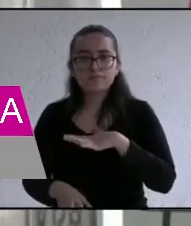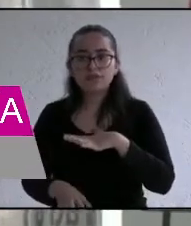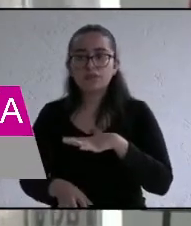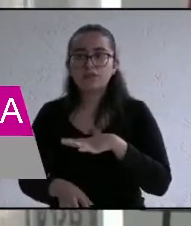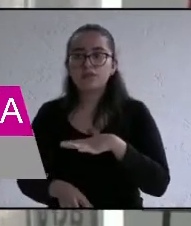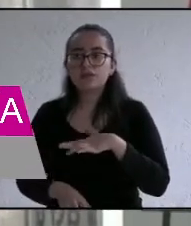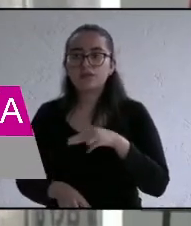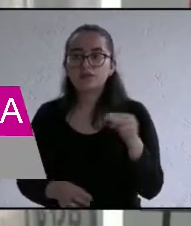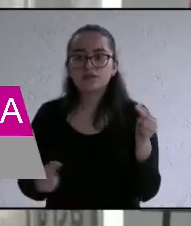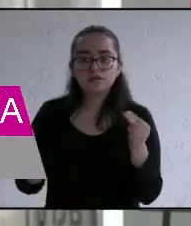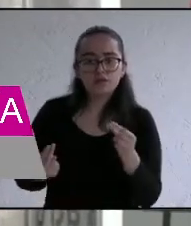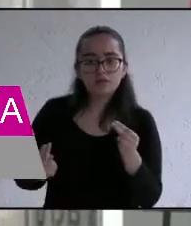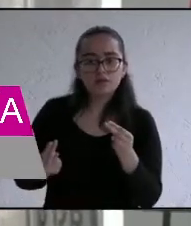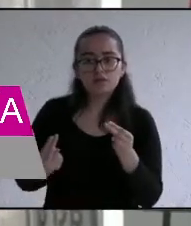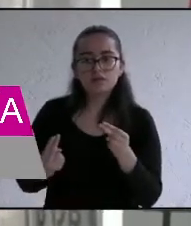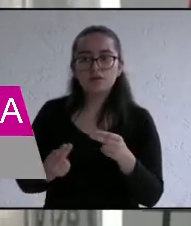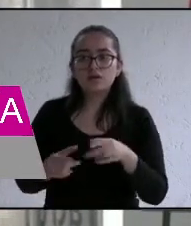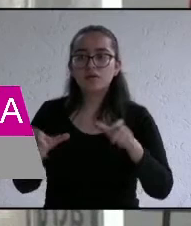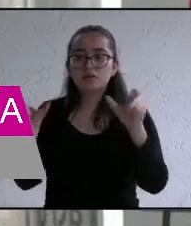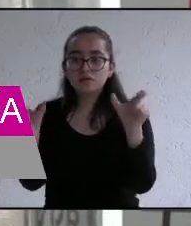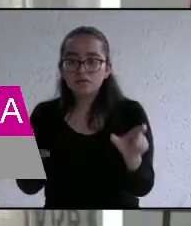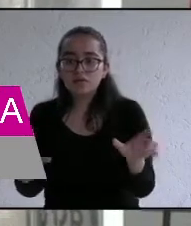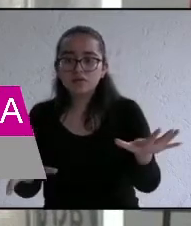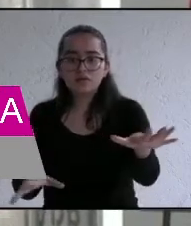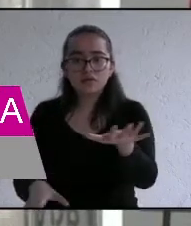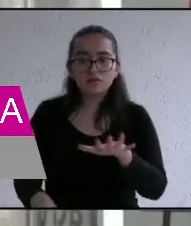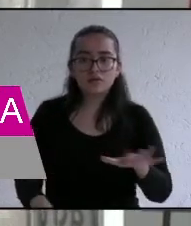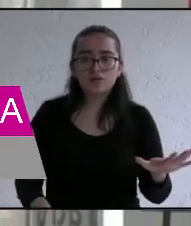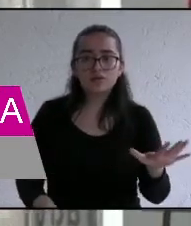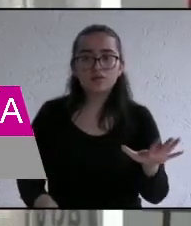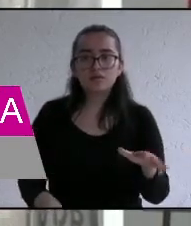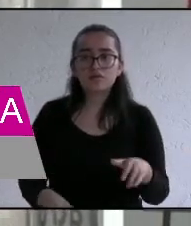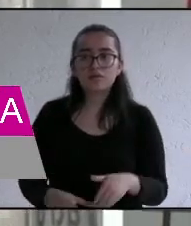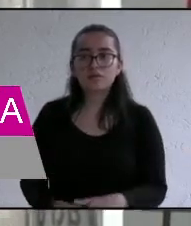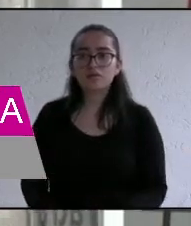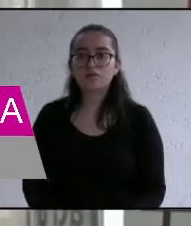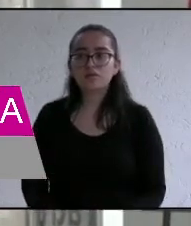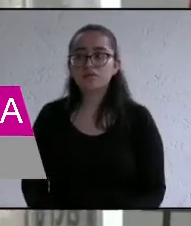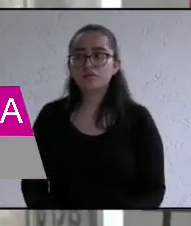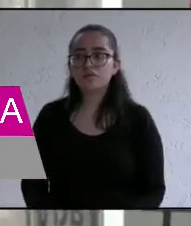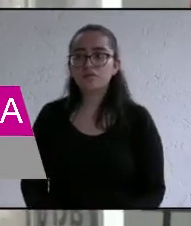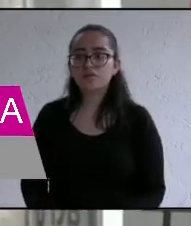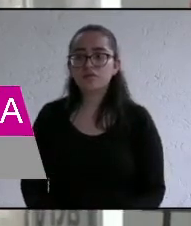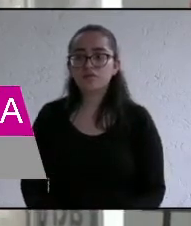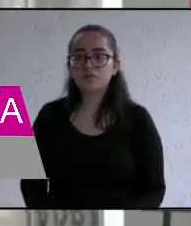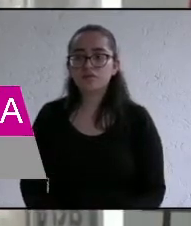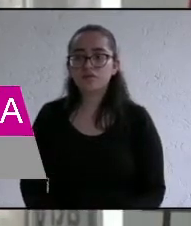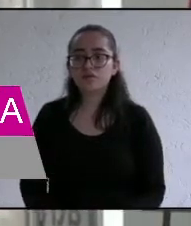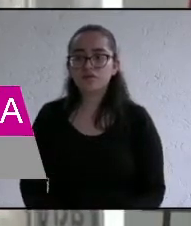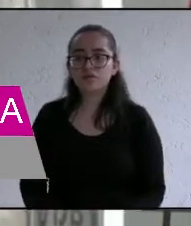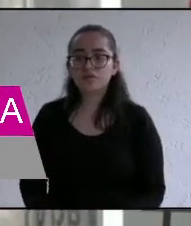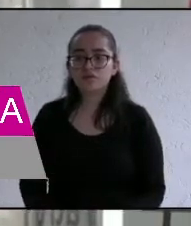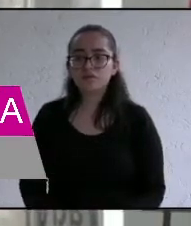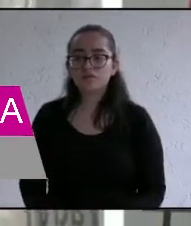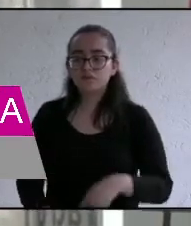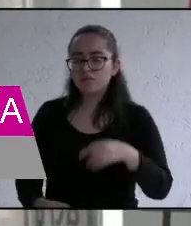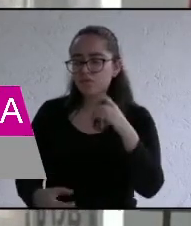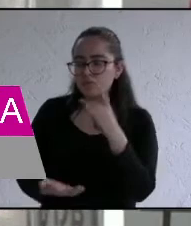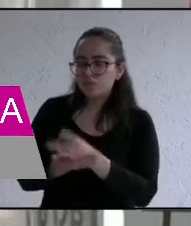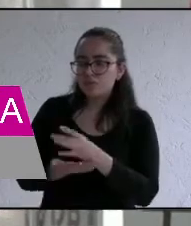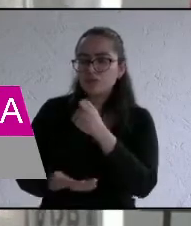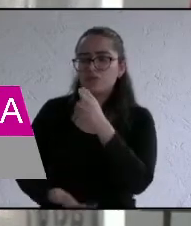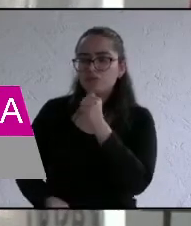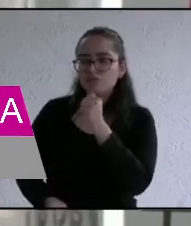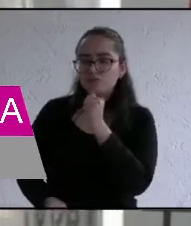bueno la seguridad social tiene que ver con todos los rublos como les comentaba no nada más es el cuerpo policíaco